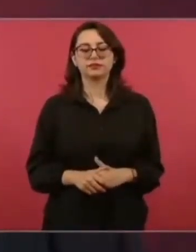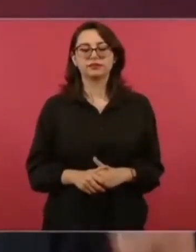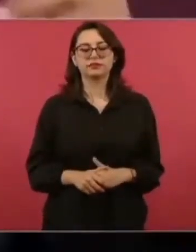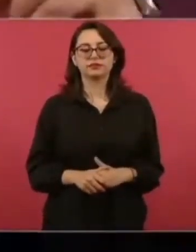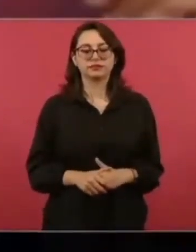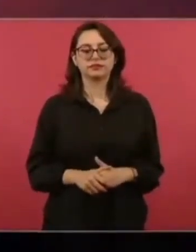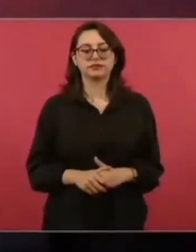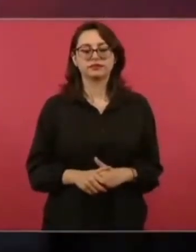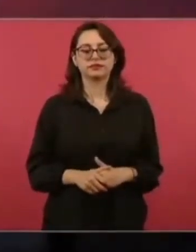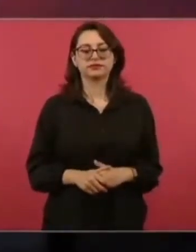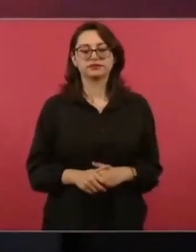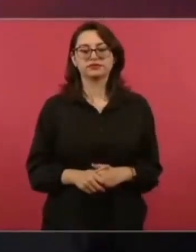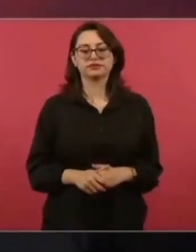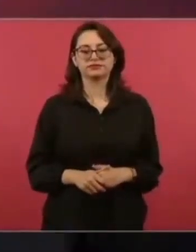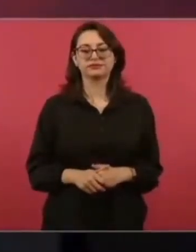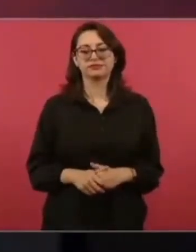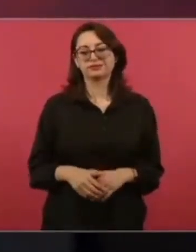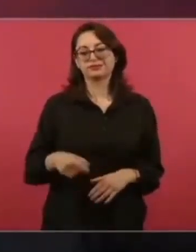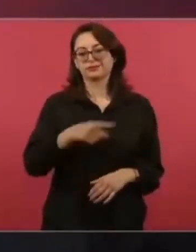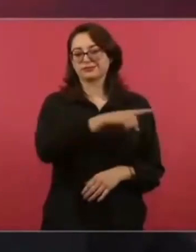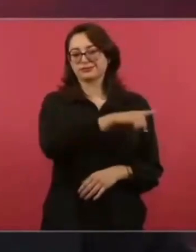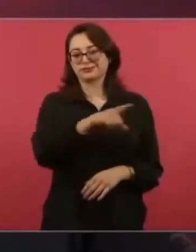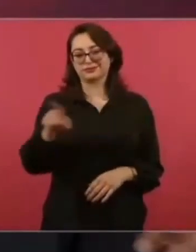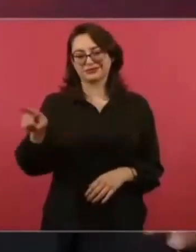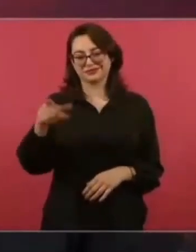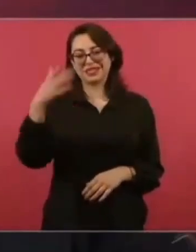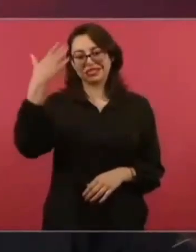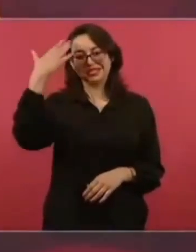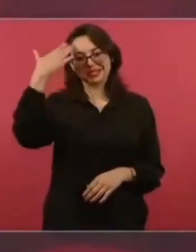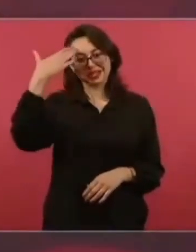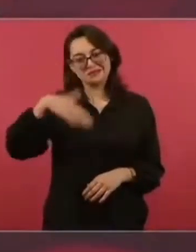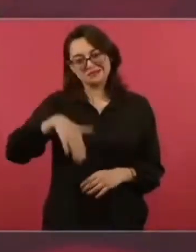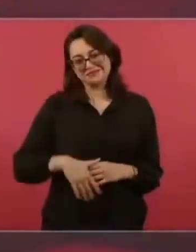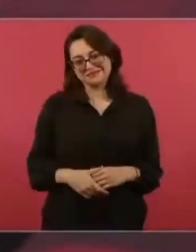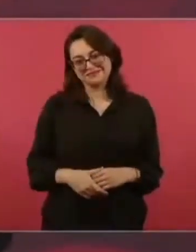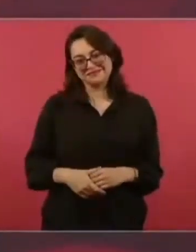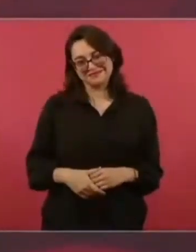Y como me están escuchando algunos y me están viendo, saben que es cierto.